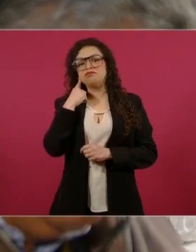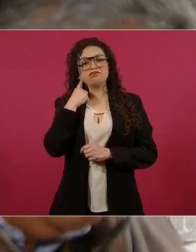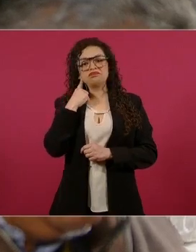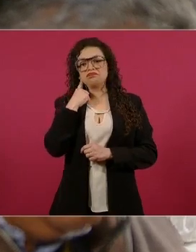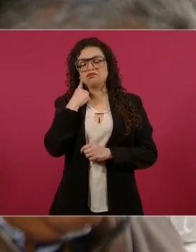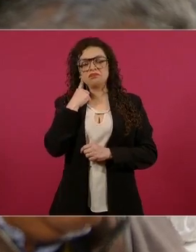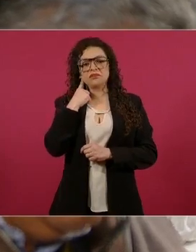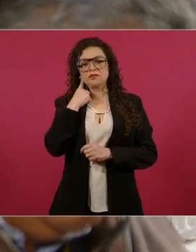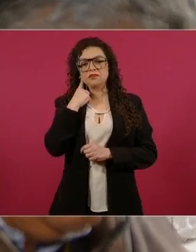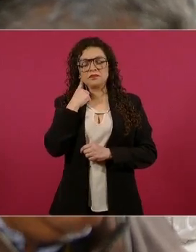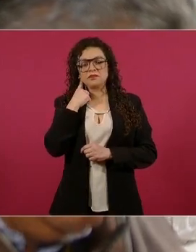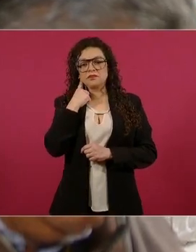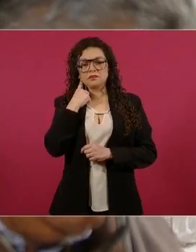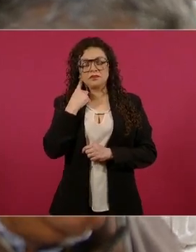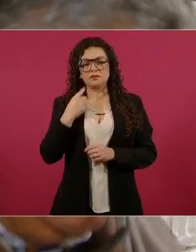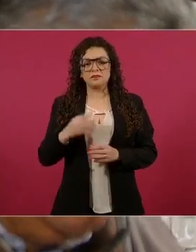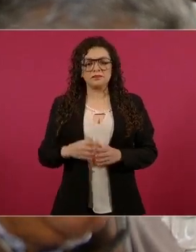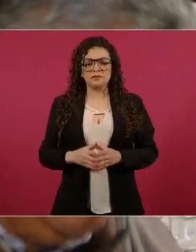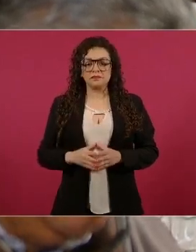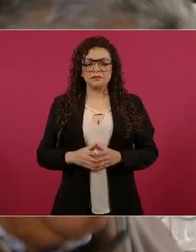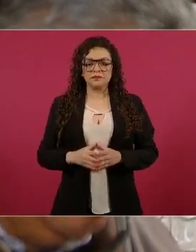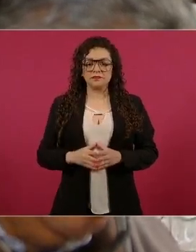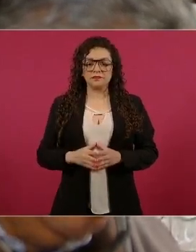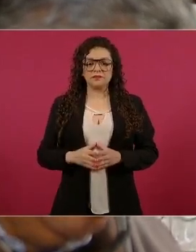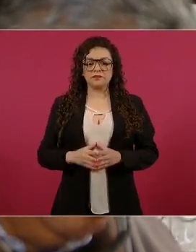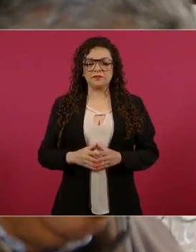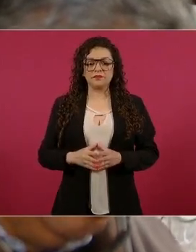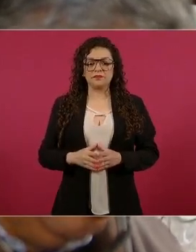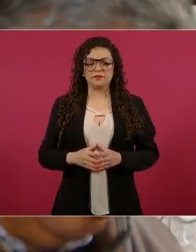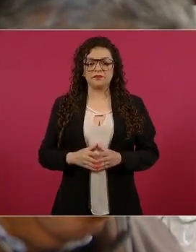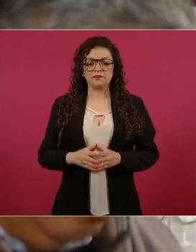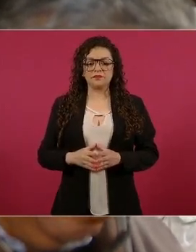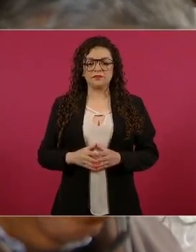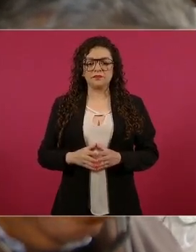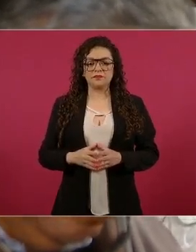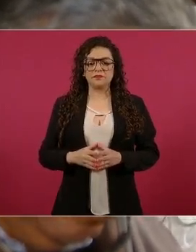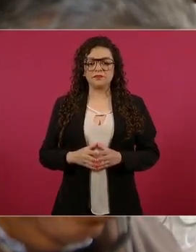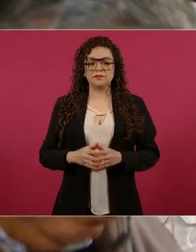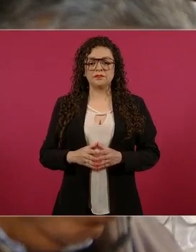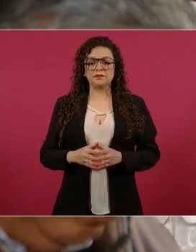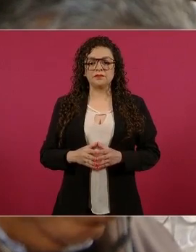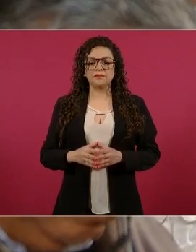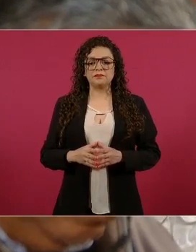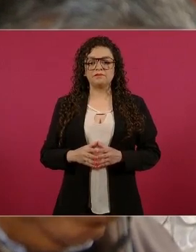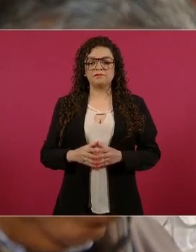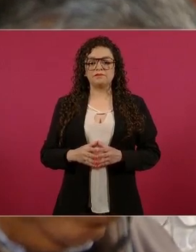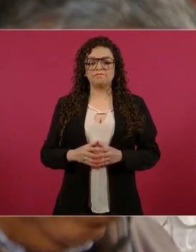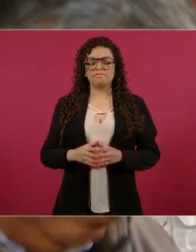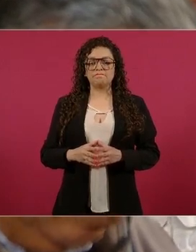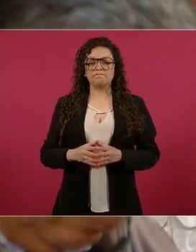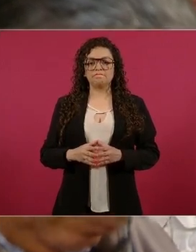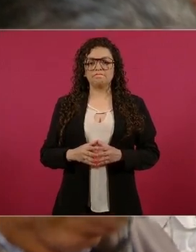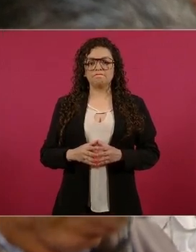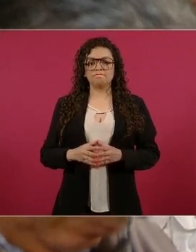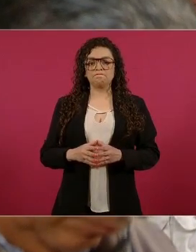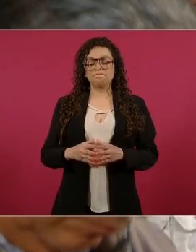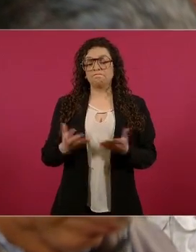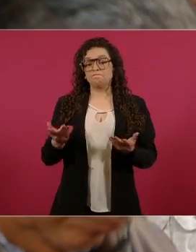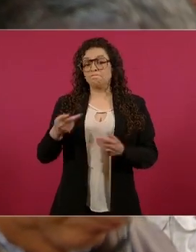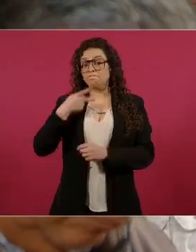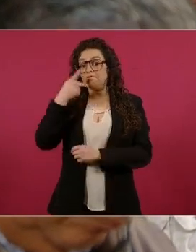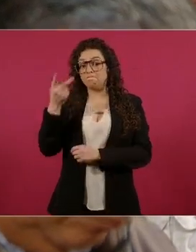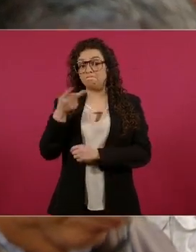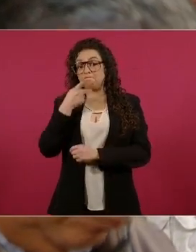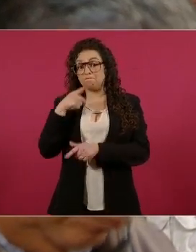ejemplo, como fue con Peña Nieto o con Peñeca Lerón. Ellos argumentan que el retiro de estos del FORI era